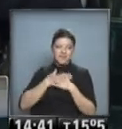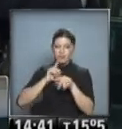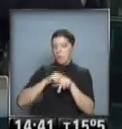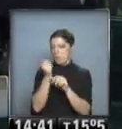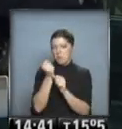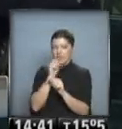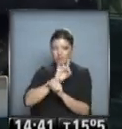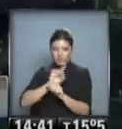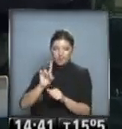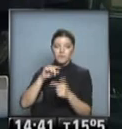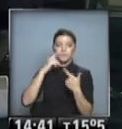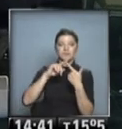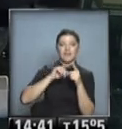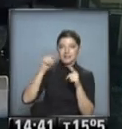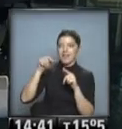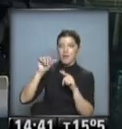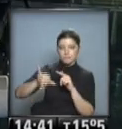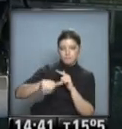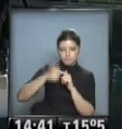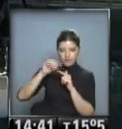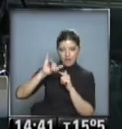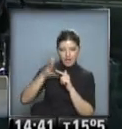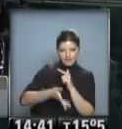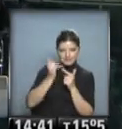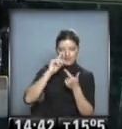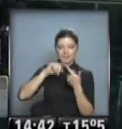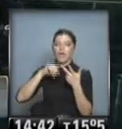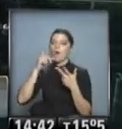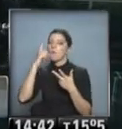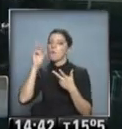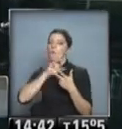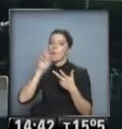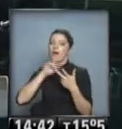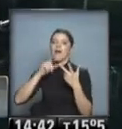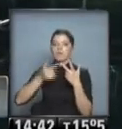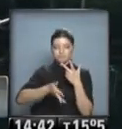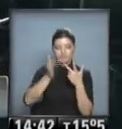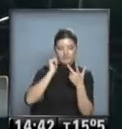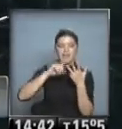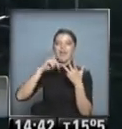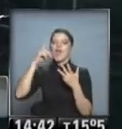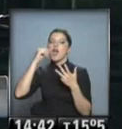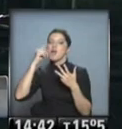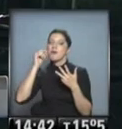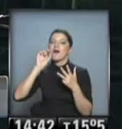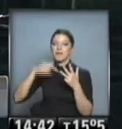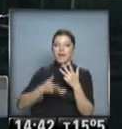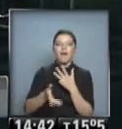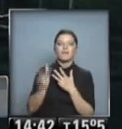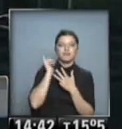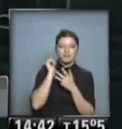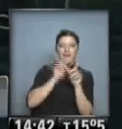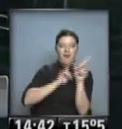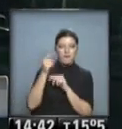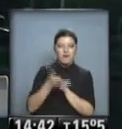Luis de Bernal, acierta con la incógnita. Mónica de Villadelina, también lo acierta. Liliana de Marco Juárez, también acierta con la incógnita. Aquellos que todavía no pueden